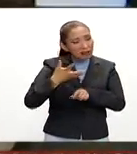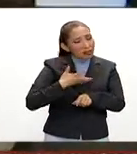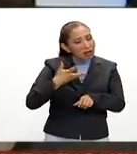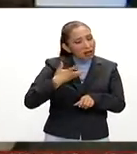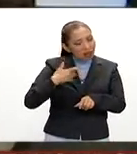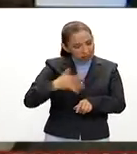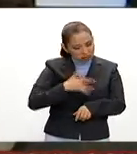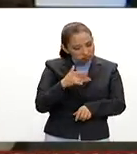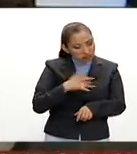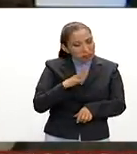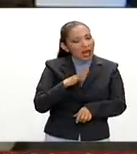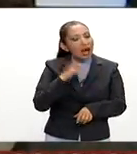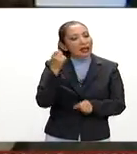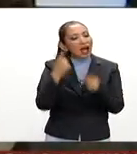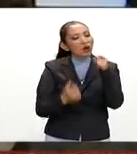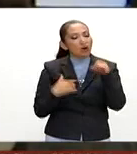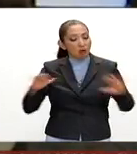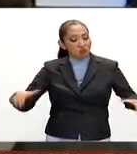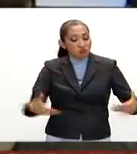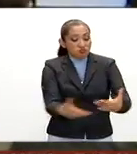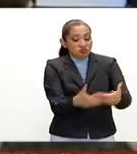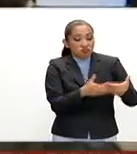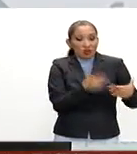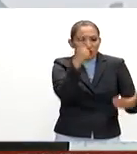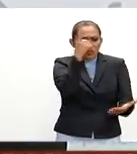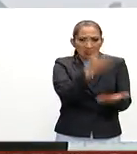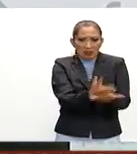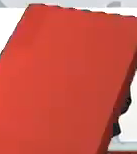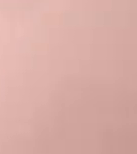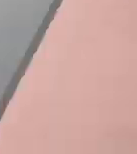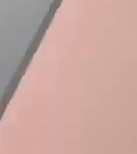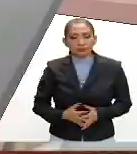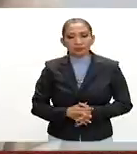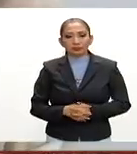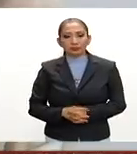indicios de que hay prácticas monopólicas absolutas